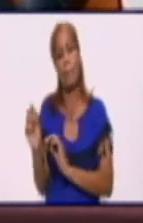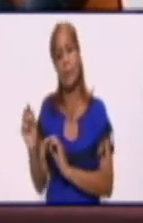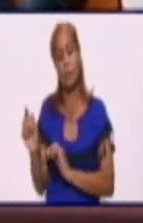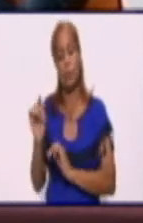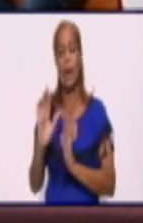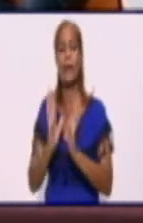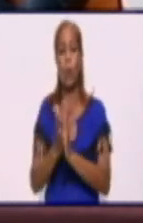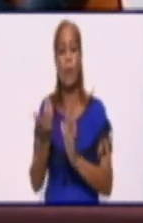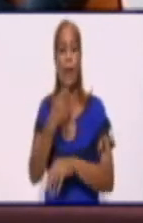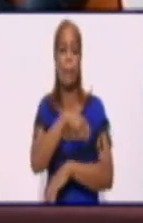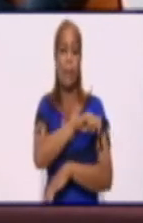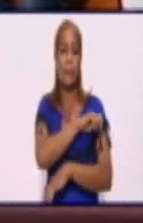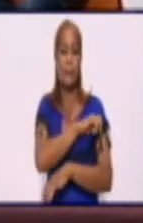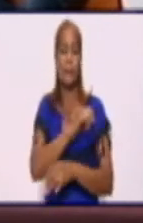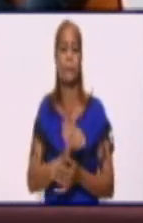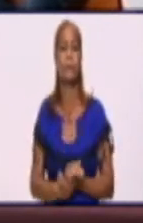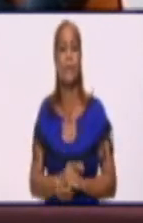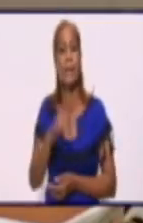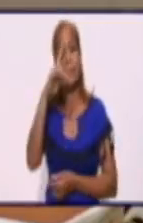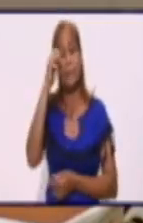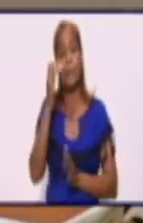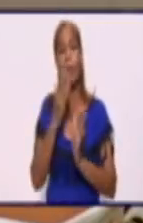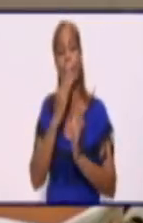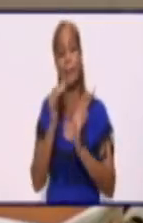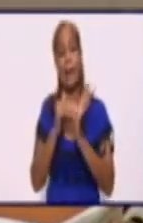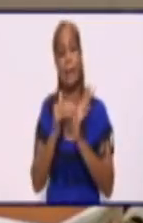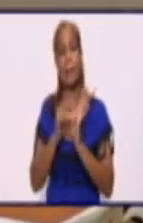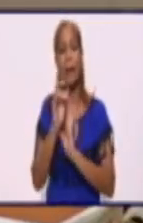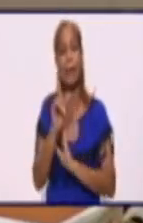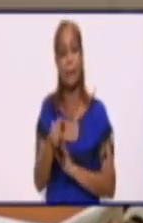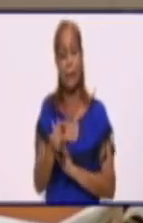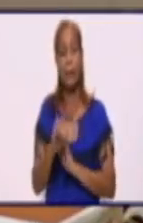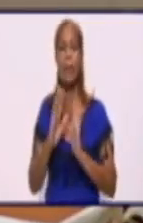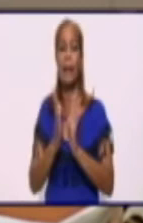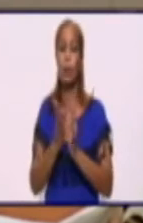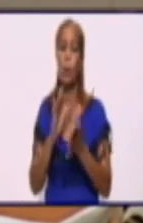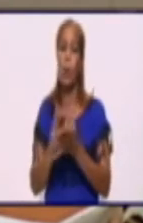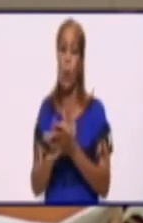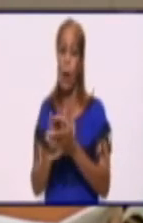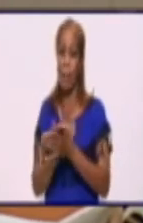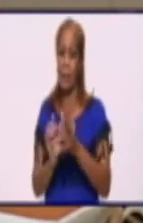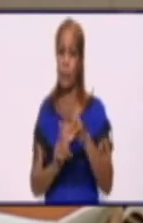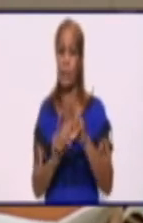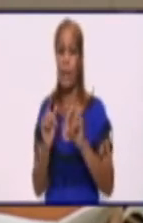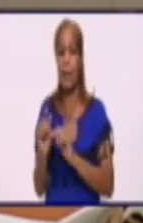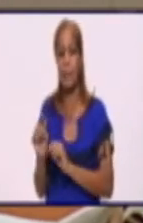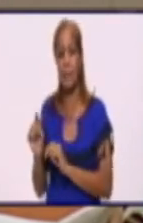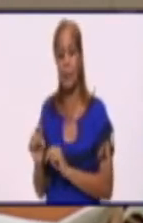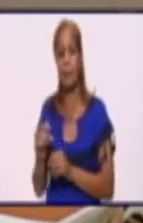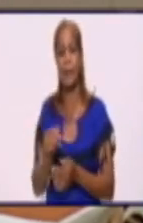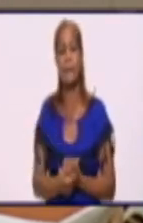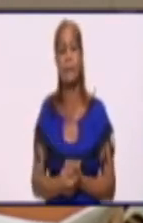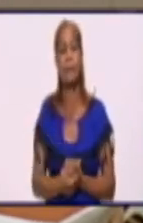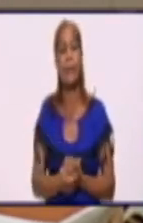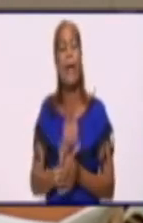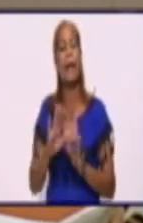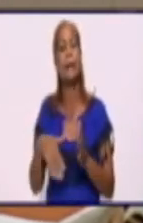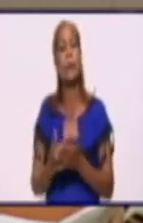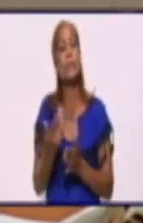territorio? Sí, buenas tardes, Yonel, para ti y para nuestros amigos televidentes. Bueno, el día de ayer tuvo